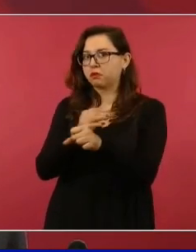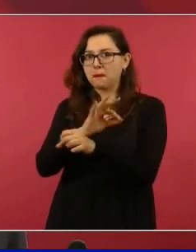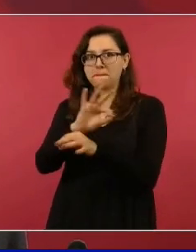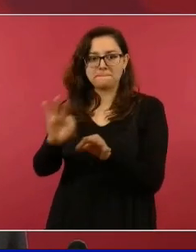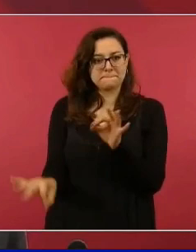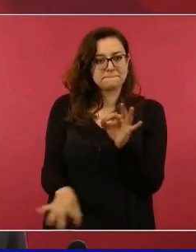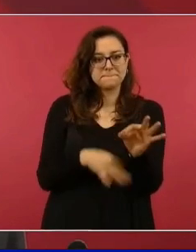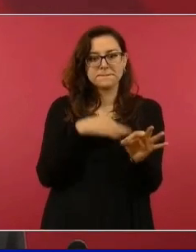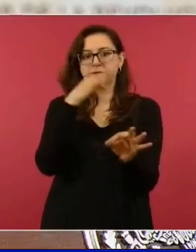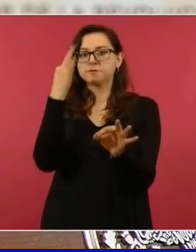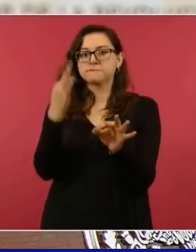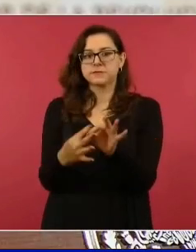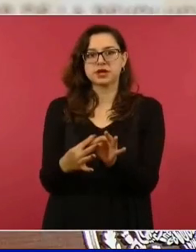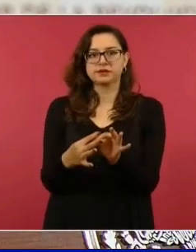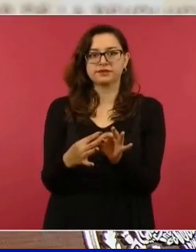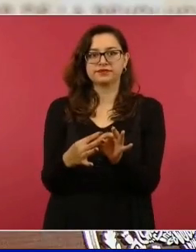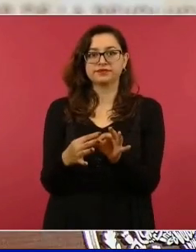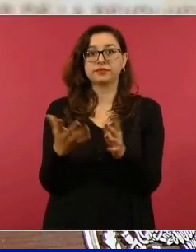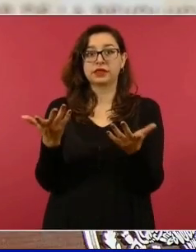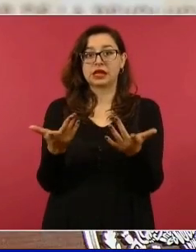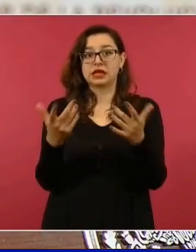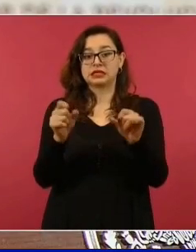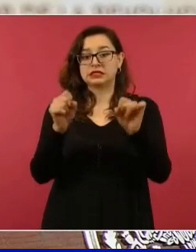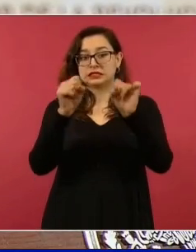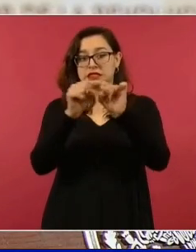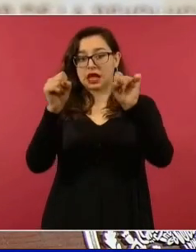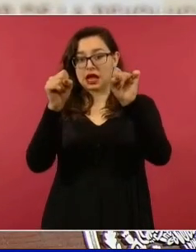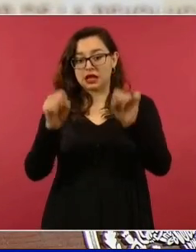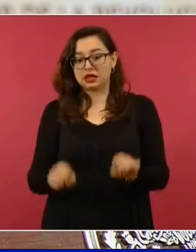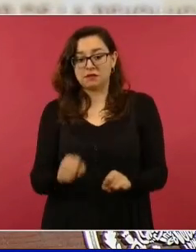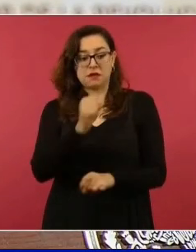con